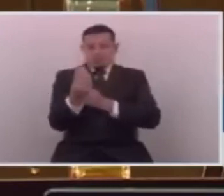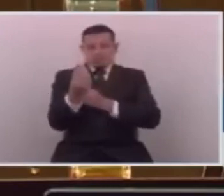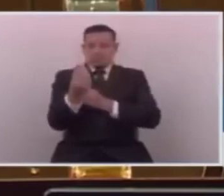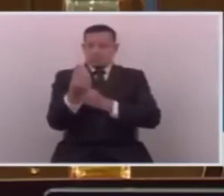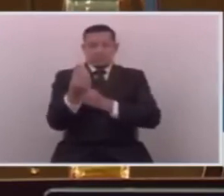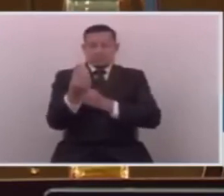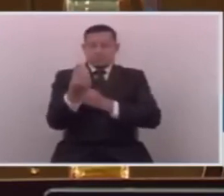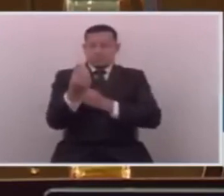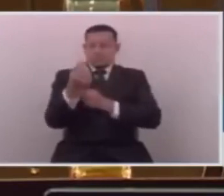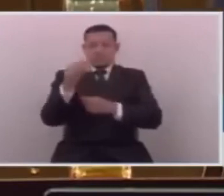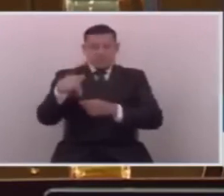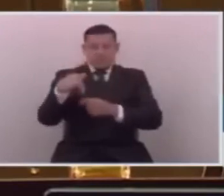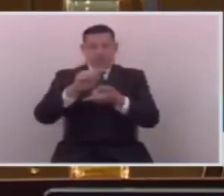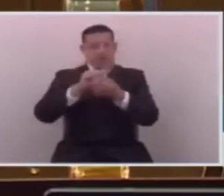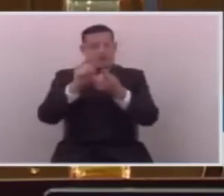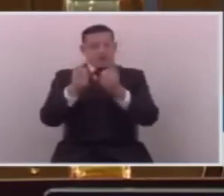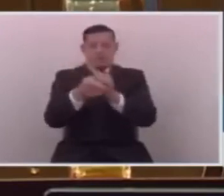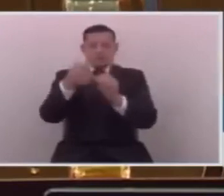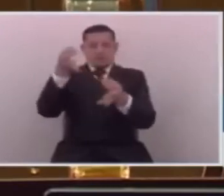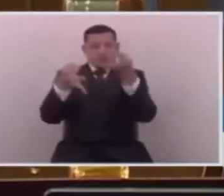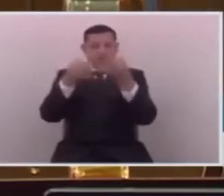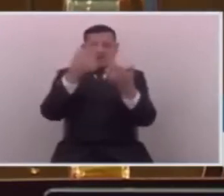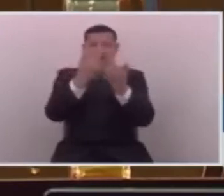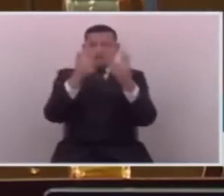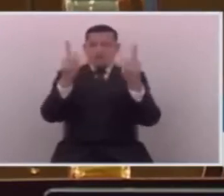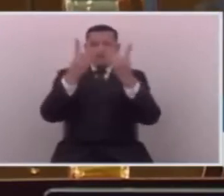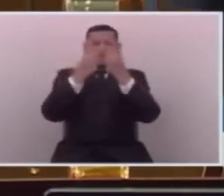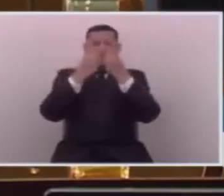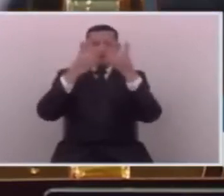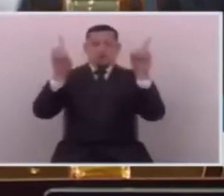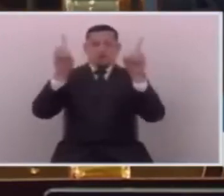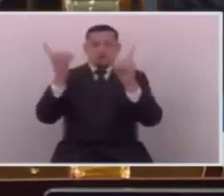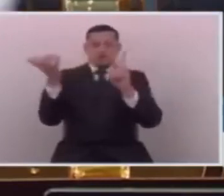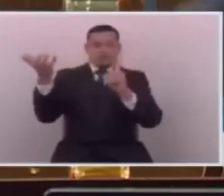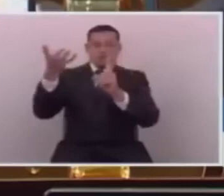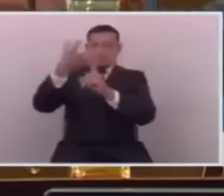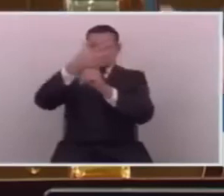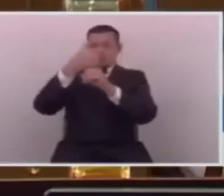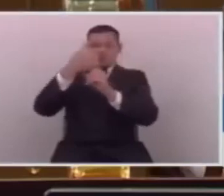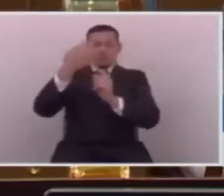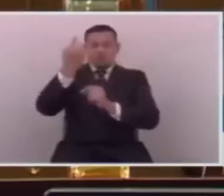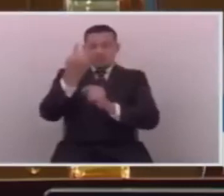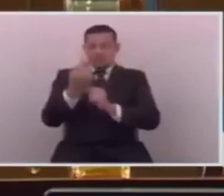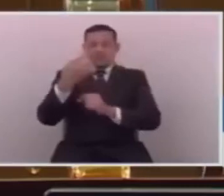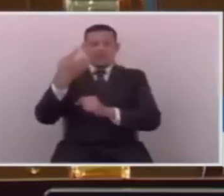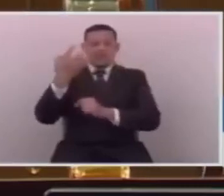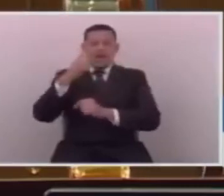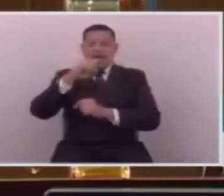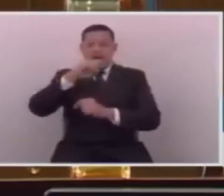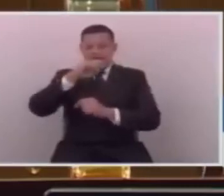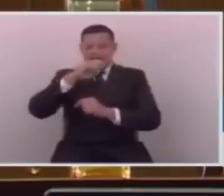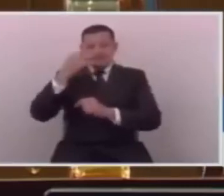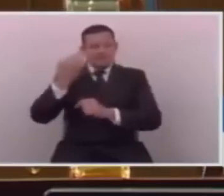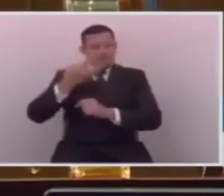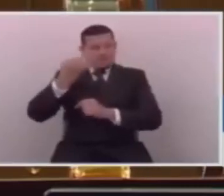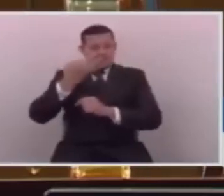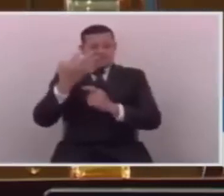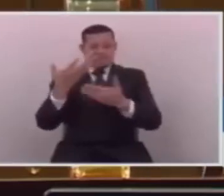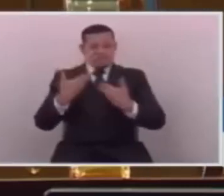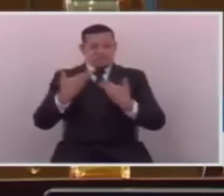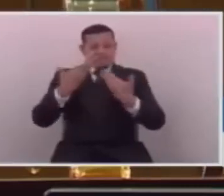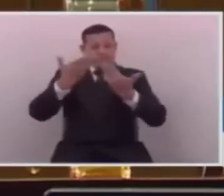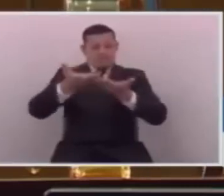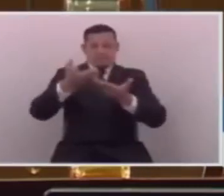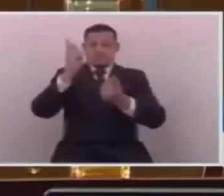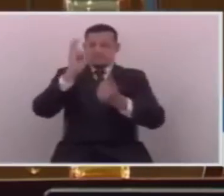Debe de ser una justicia, una libertad y una democracia que llegue aún hasta el más necesitado. En